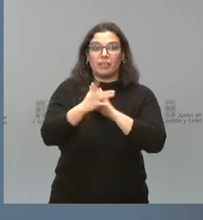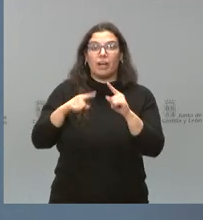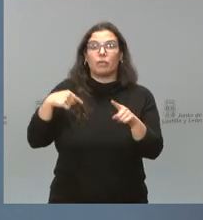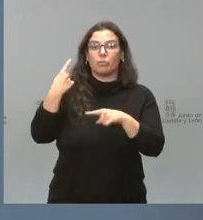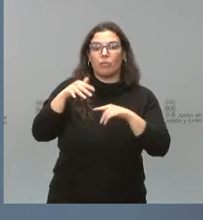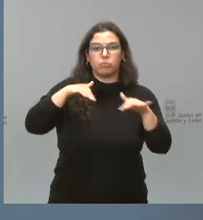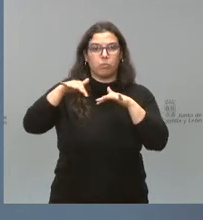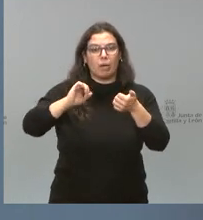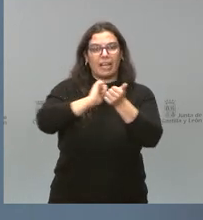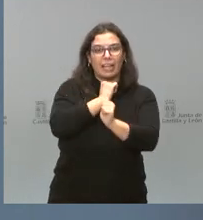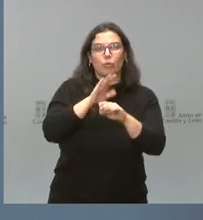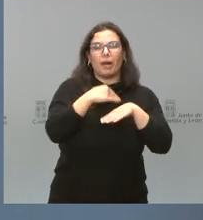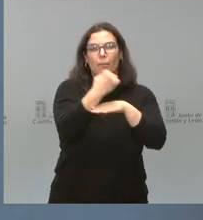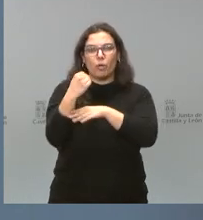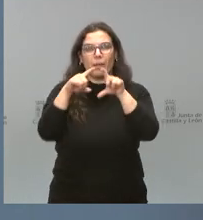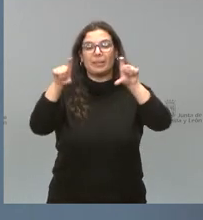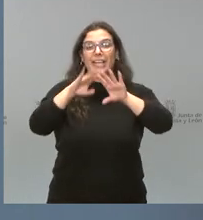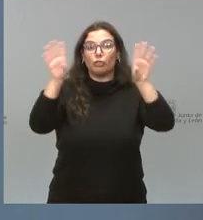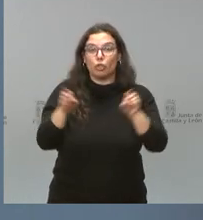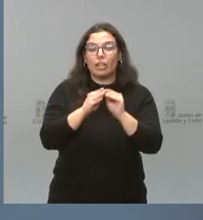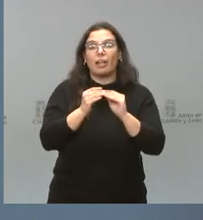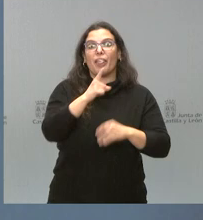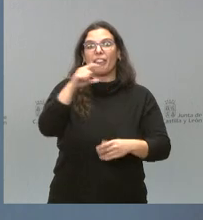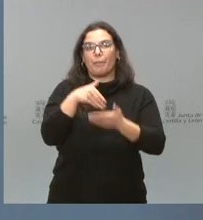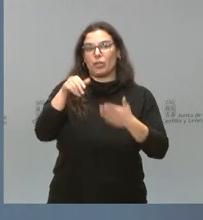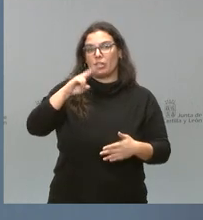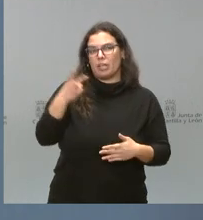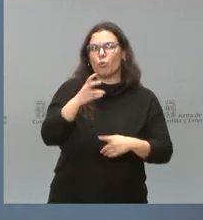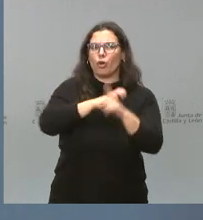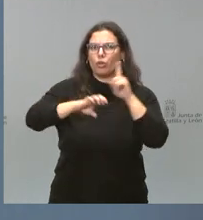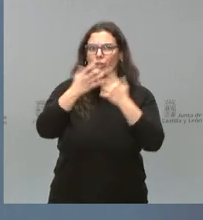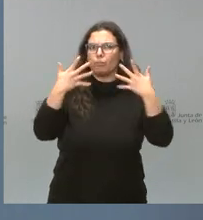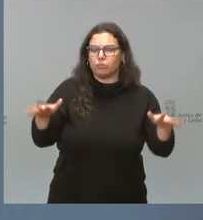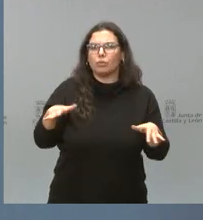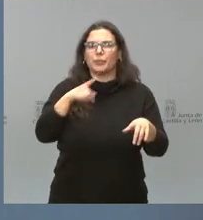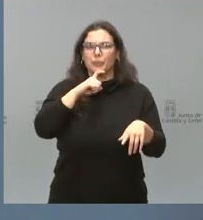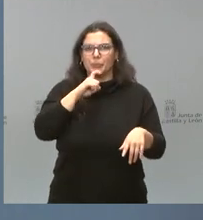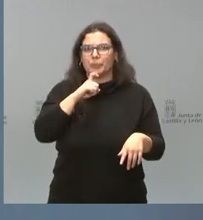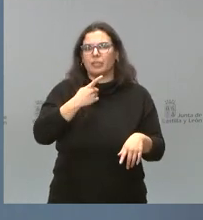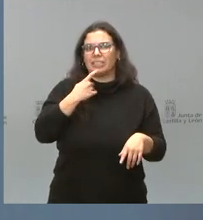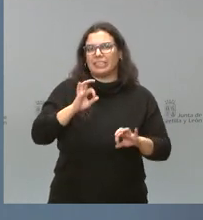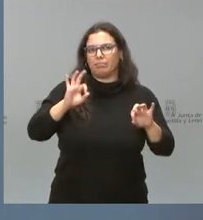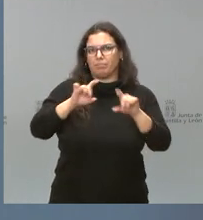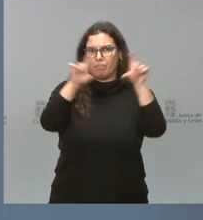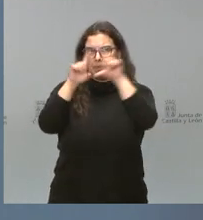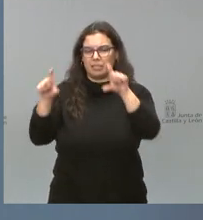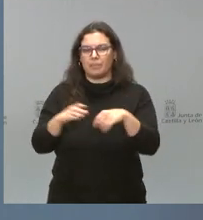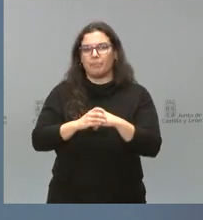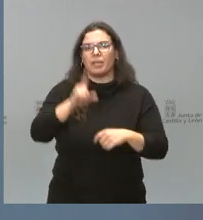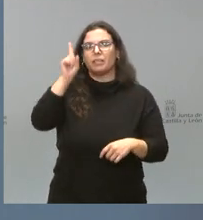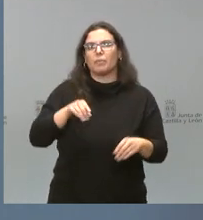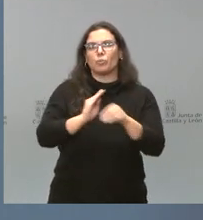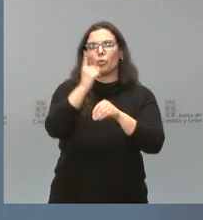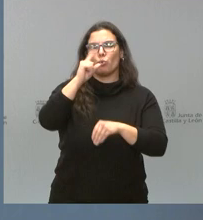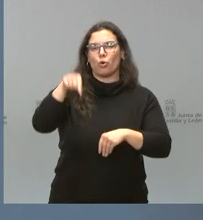movilización de créditos de apoyo a empresas por más de 100 millones de euros en un contexto de especial dificultad y necesidad para estas empresas. Una subvención de 1,6 millones